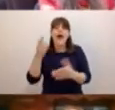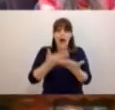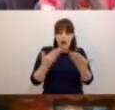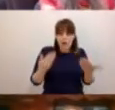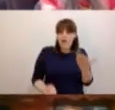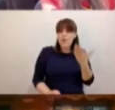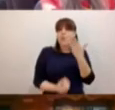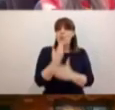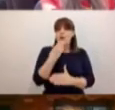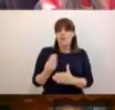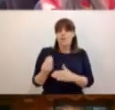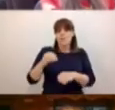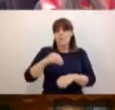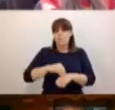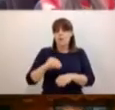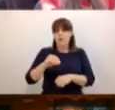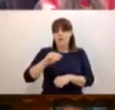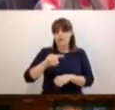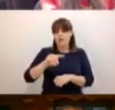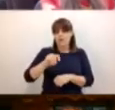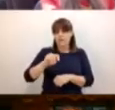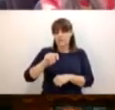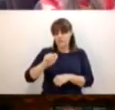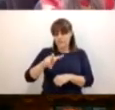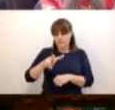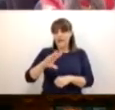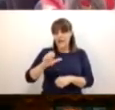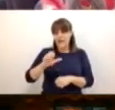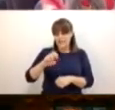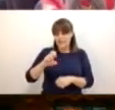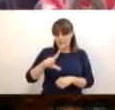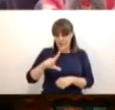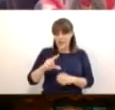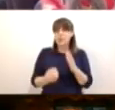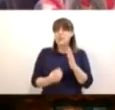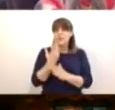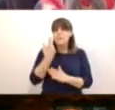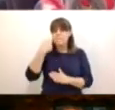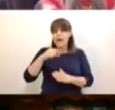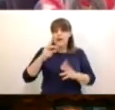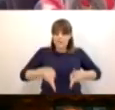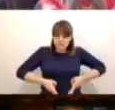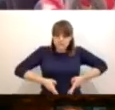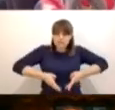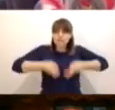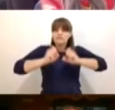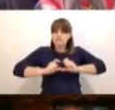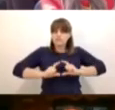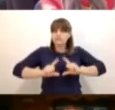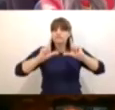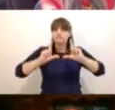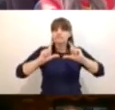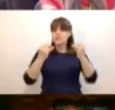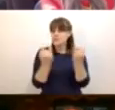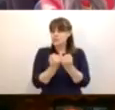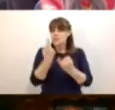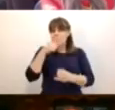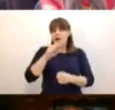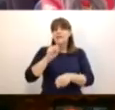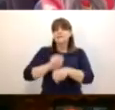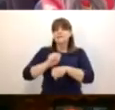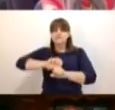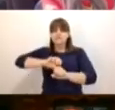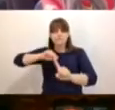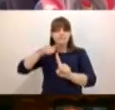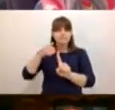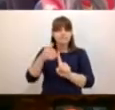canal nuevo, el canal 4.2, para transmitir también los contenidos de secundaria, y dedicarnos